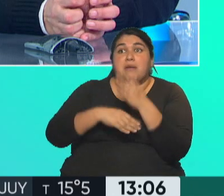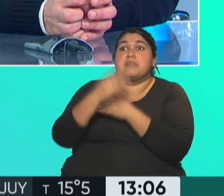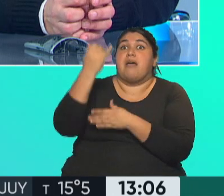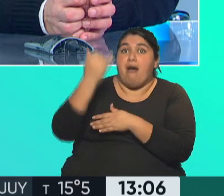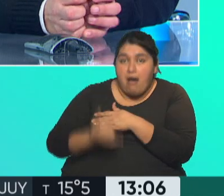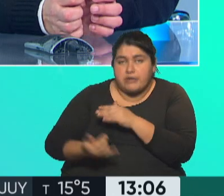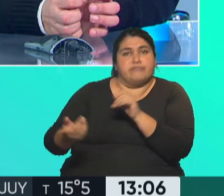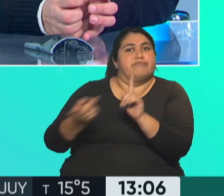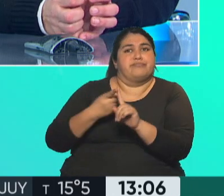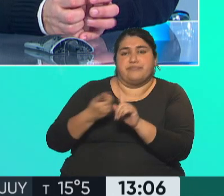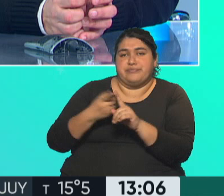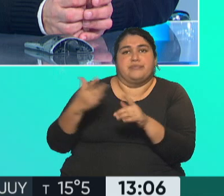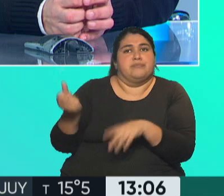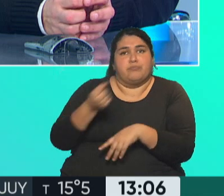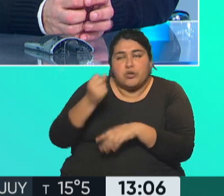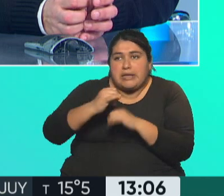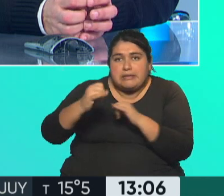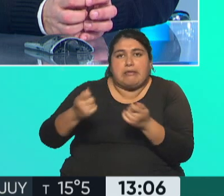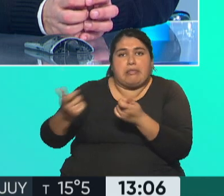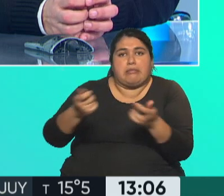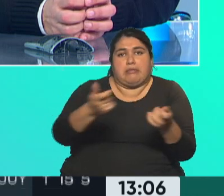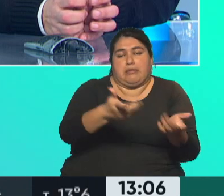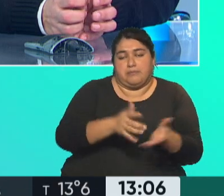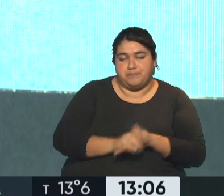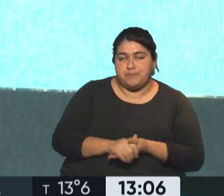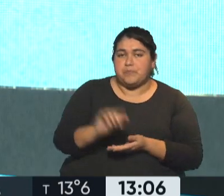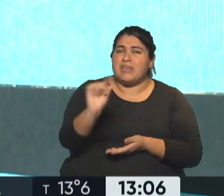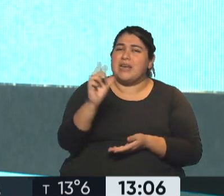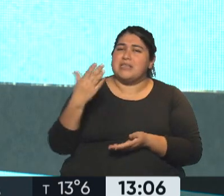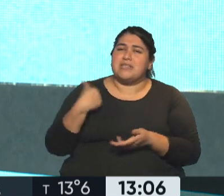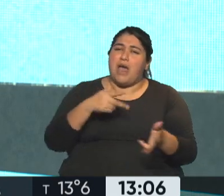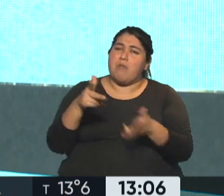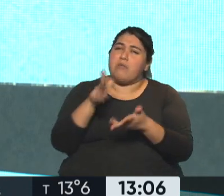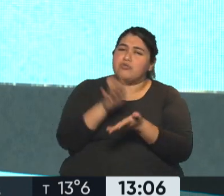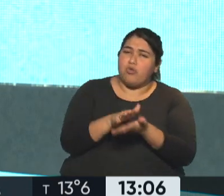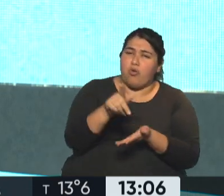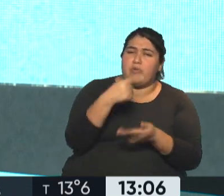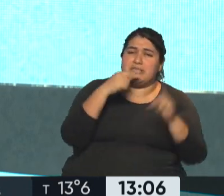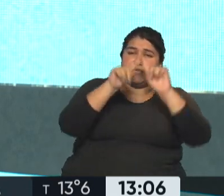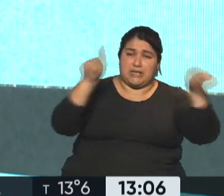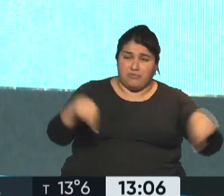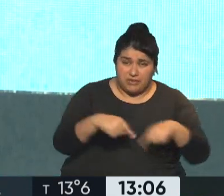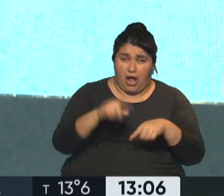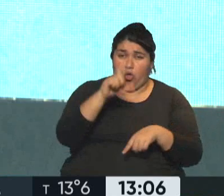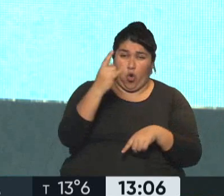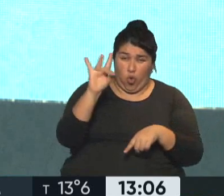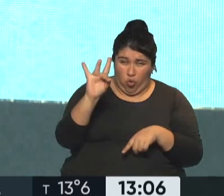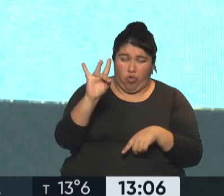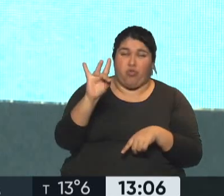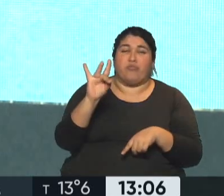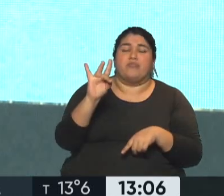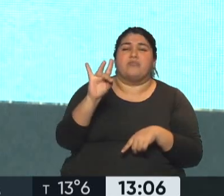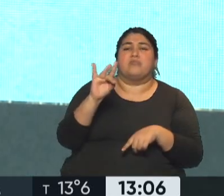obtener este certificado. Recién decías, Fernando, creemos justamente que este certificado único de discapacidad,